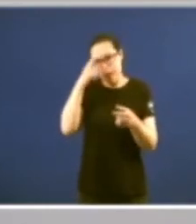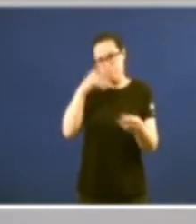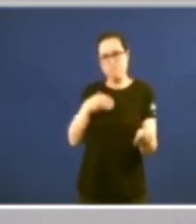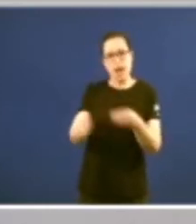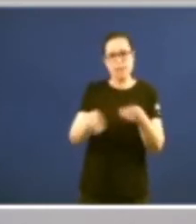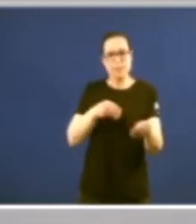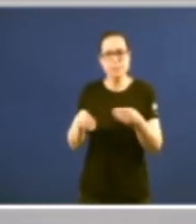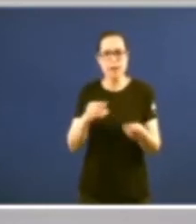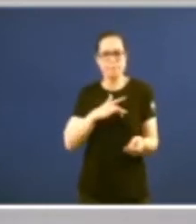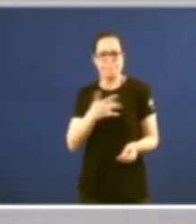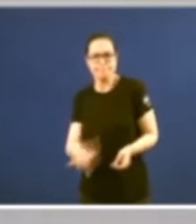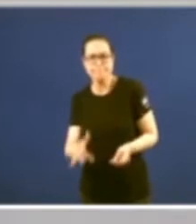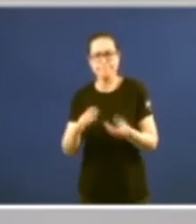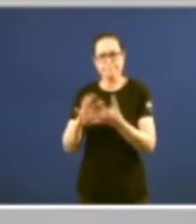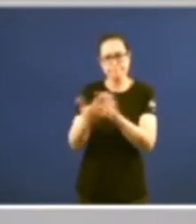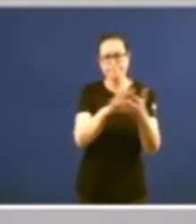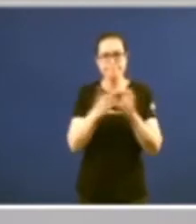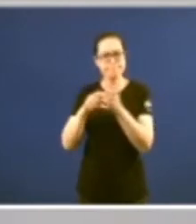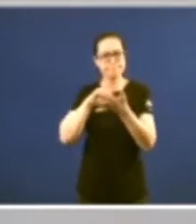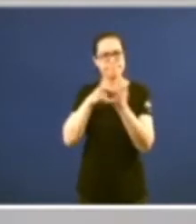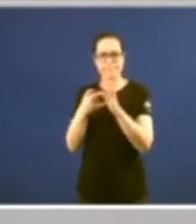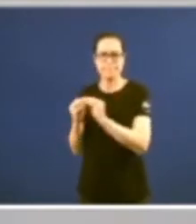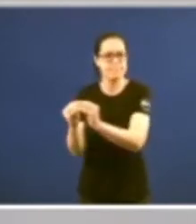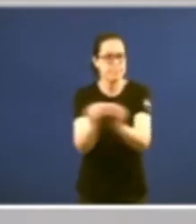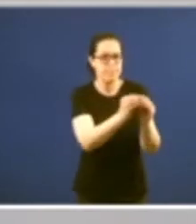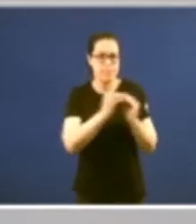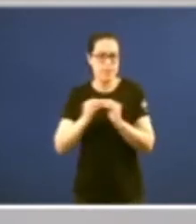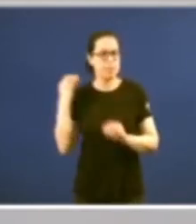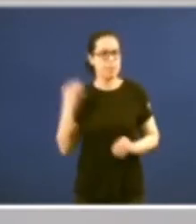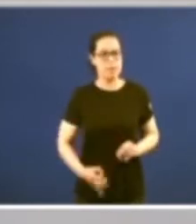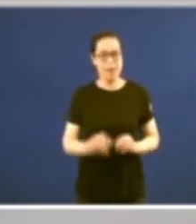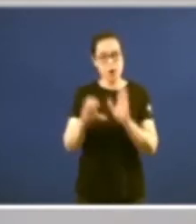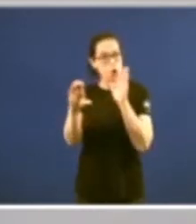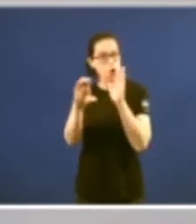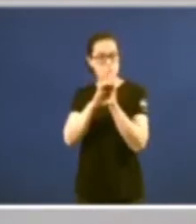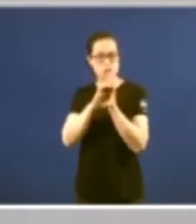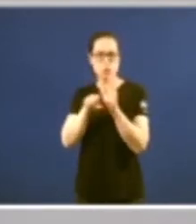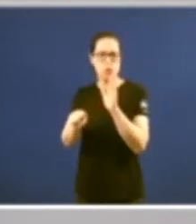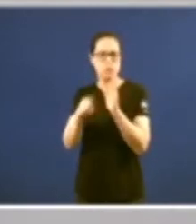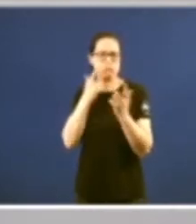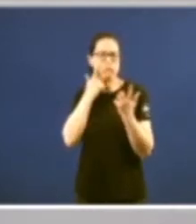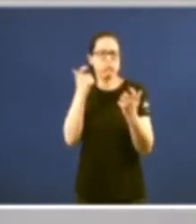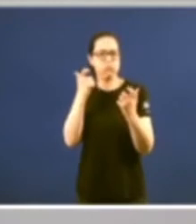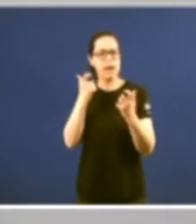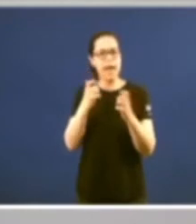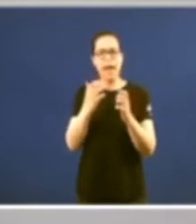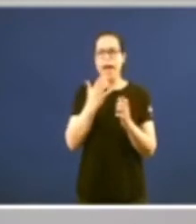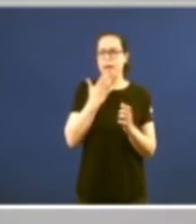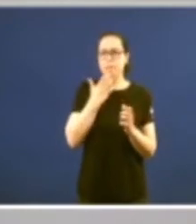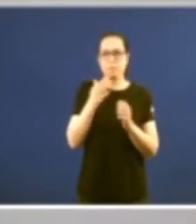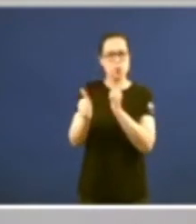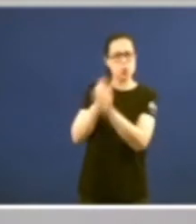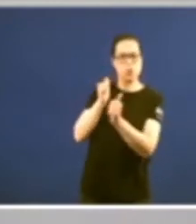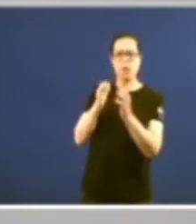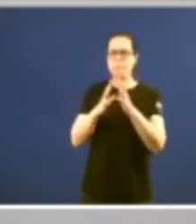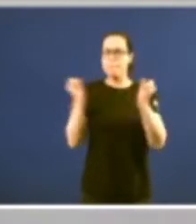de la búsqueda de soluciones consensuadas la constitución fue un ejemplo de pacto el estatuto de autonomía de galicia